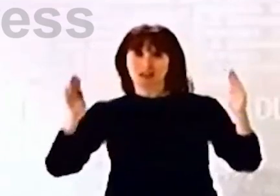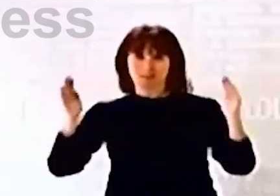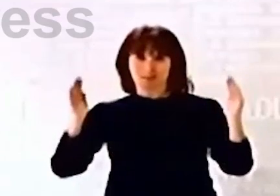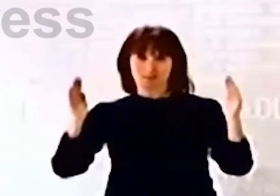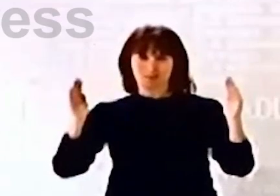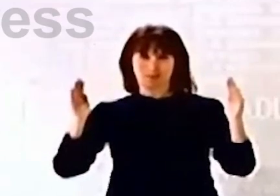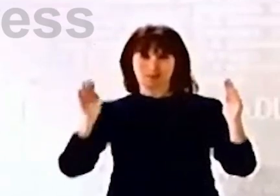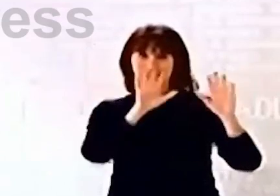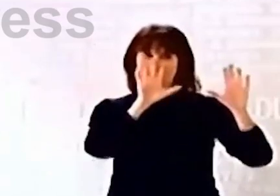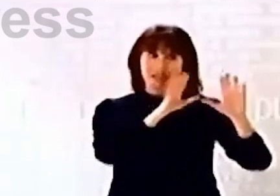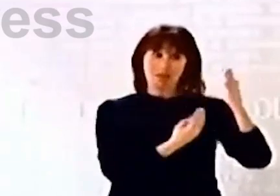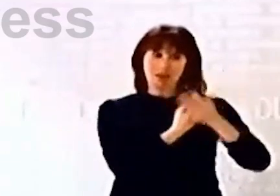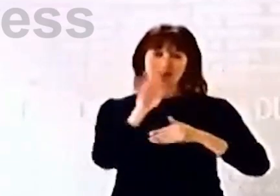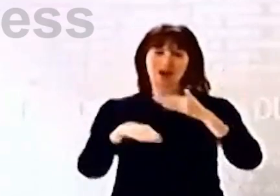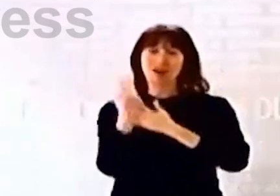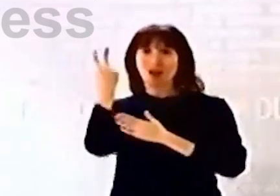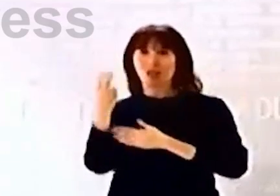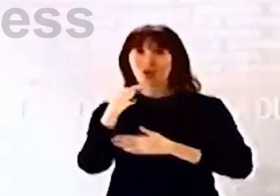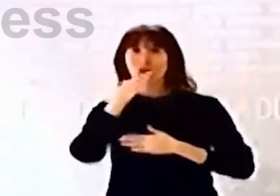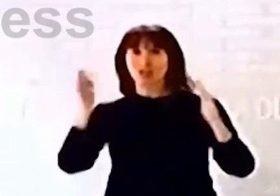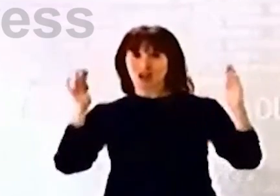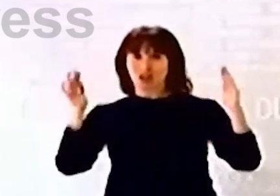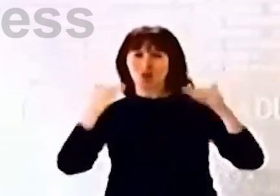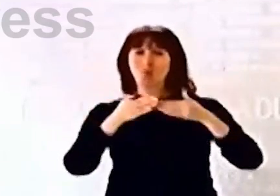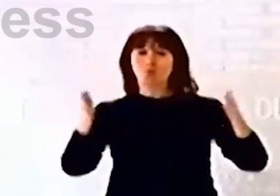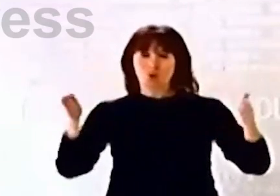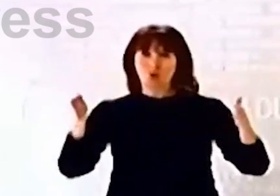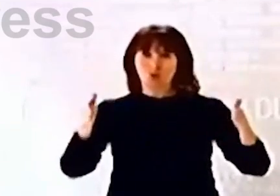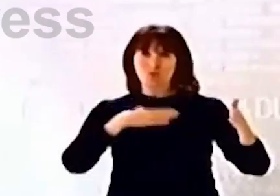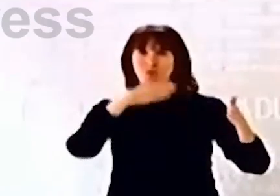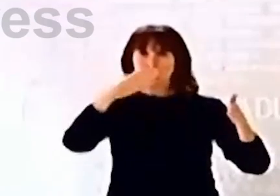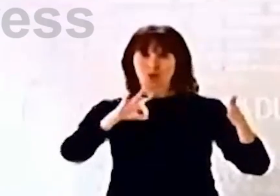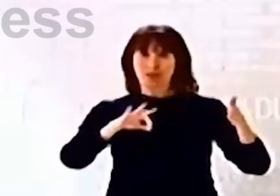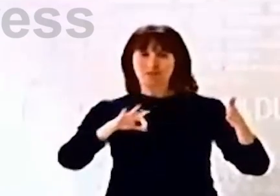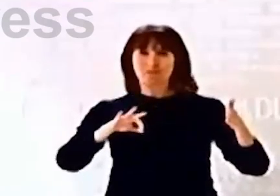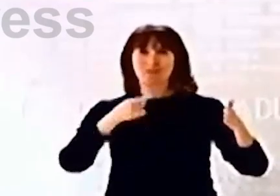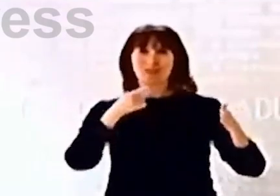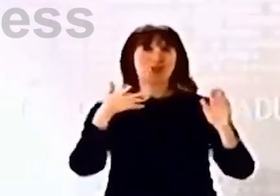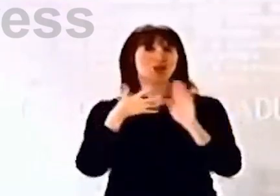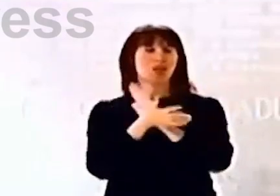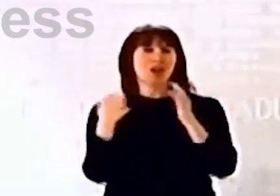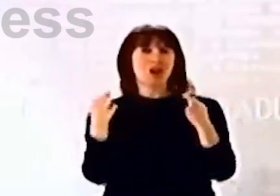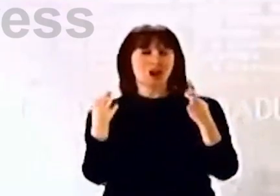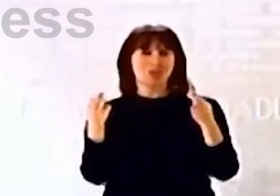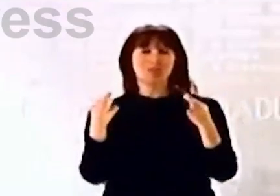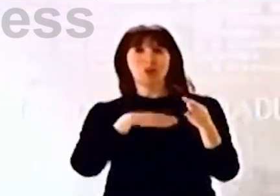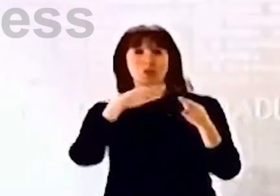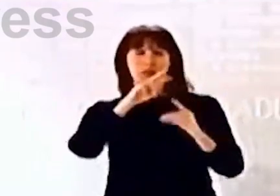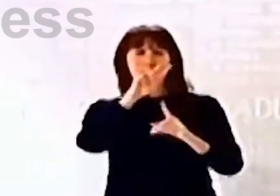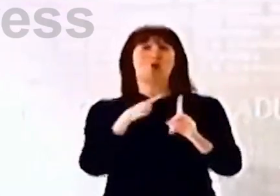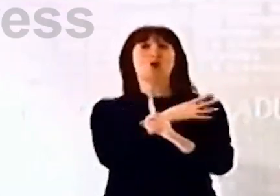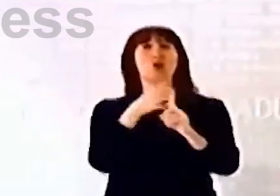De 10 de la mañana a 14 horas, permitiendo de esta manera que haya más horario